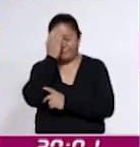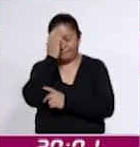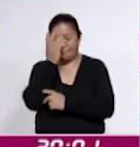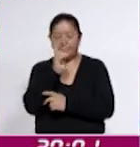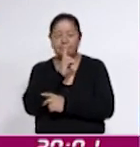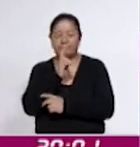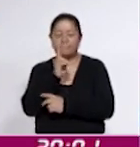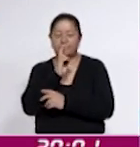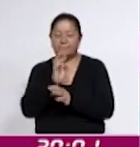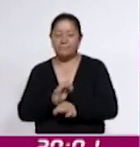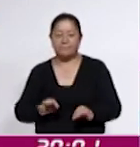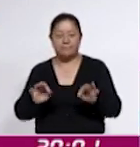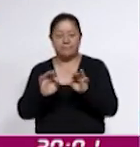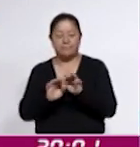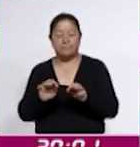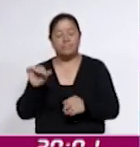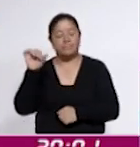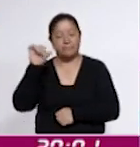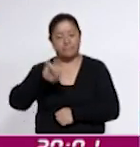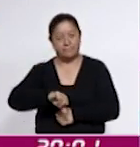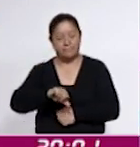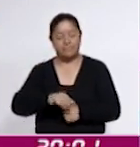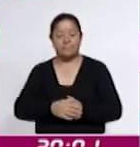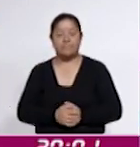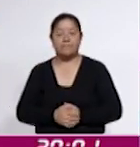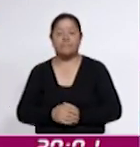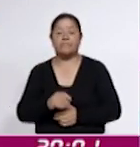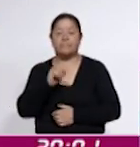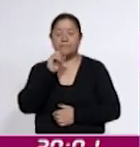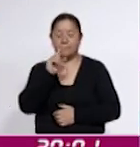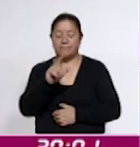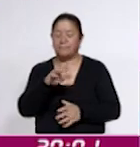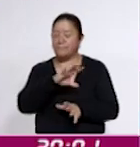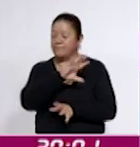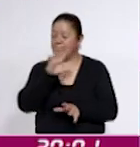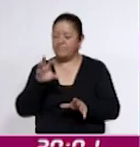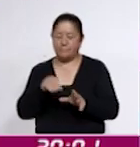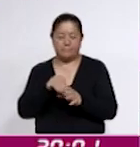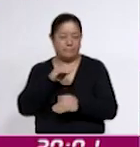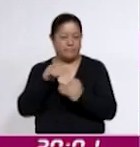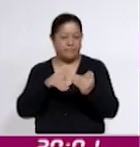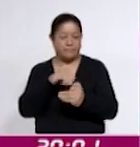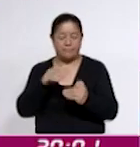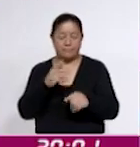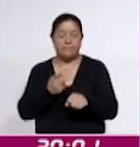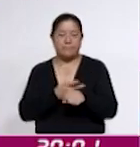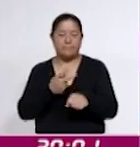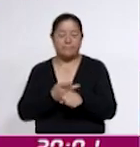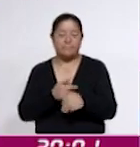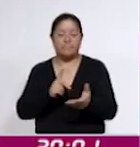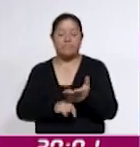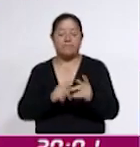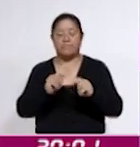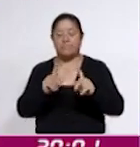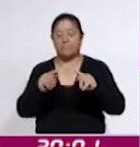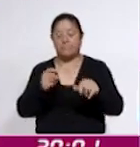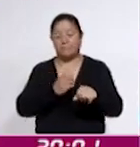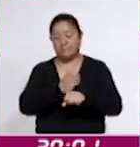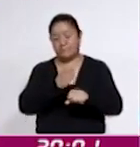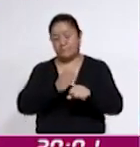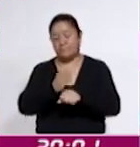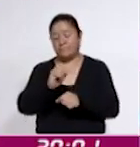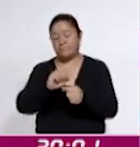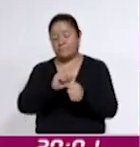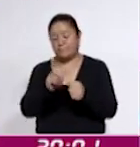los hechos que han marcado el día de hoy y de los acontecimientos destacados en nuestro estado, en la región, el país y el